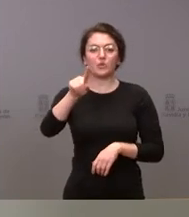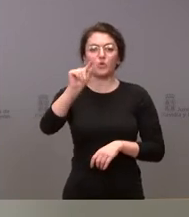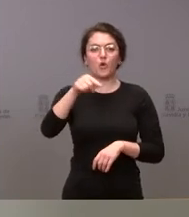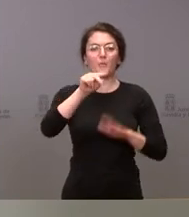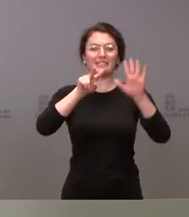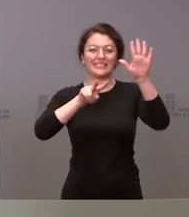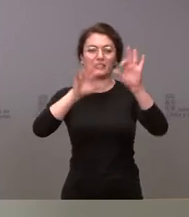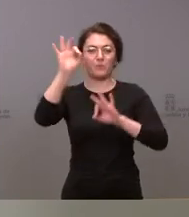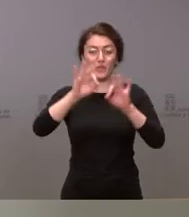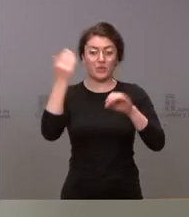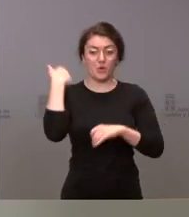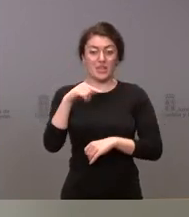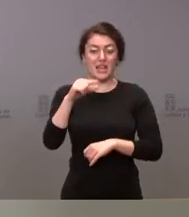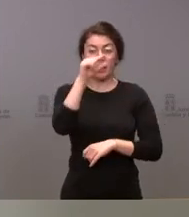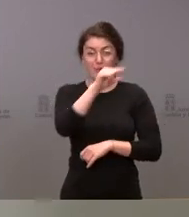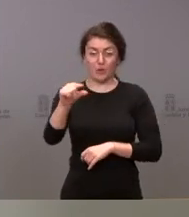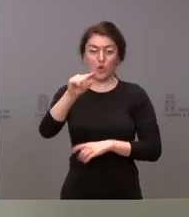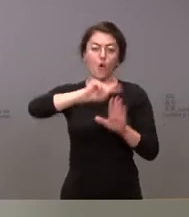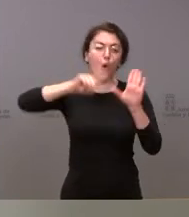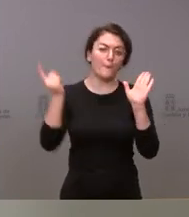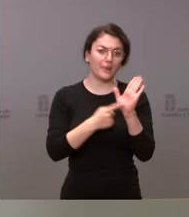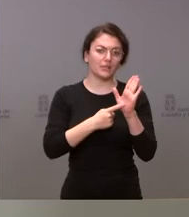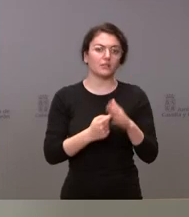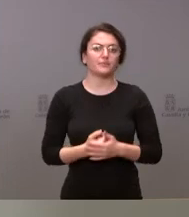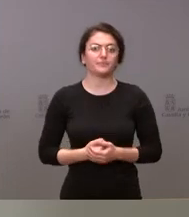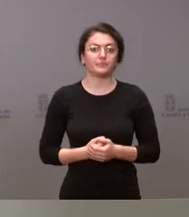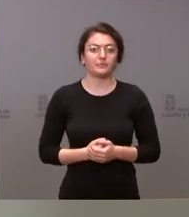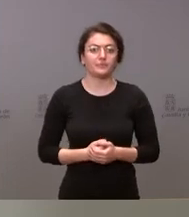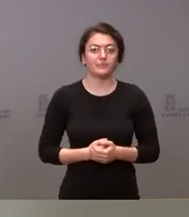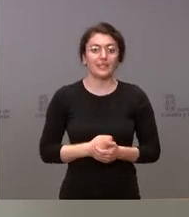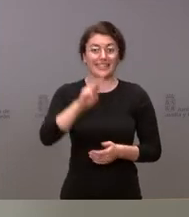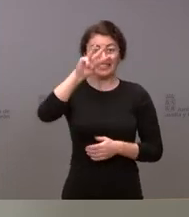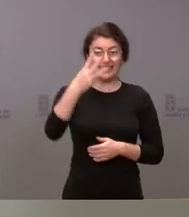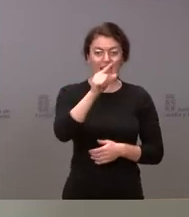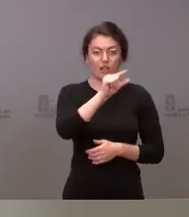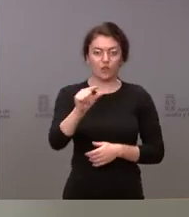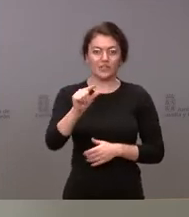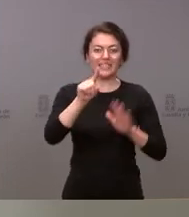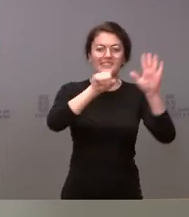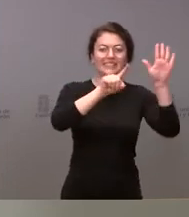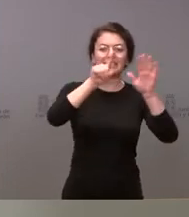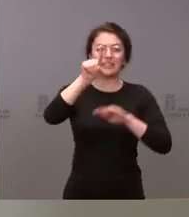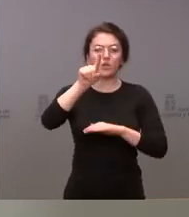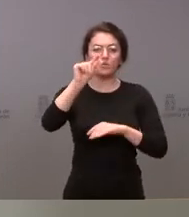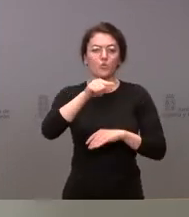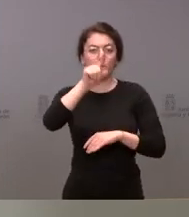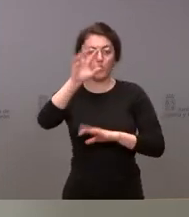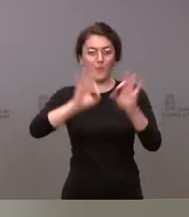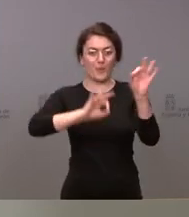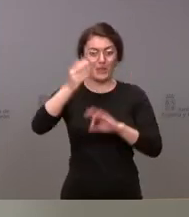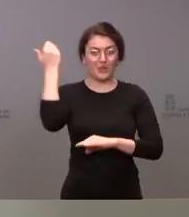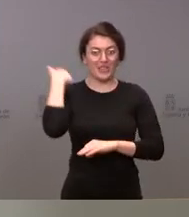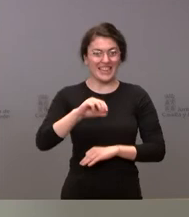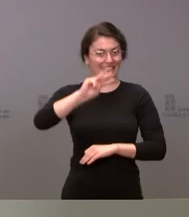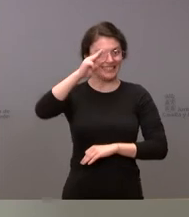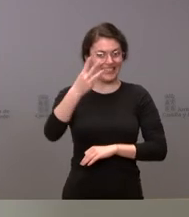pauta completa. En lo que tiene que ver a la dosis de refuerzo, el 61,1% de la población ya tiene esta dosis